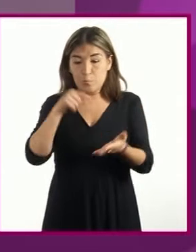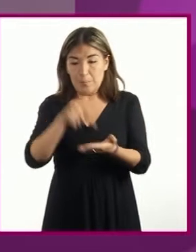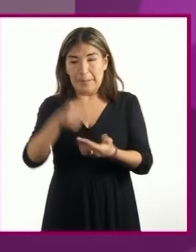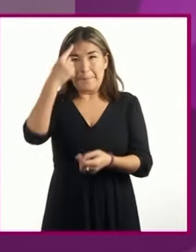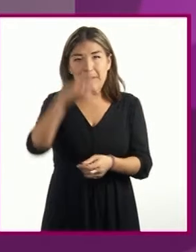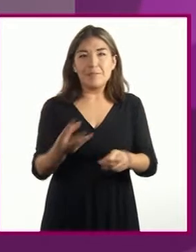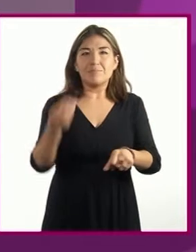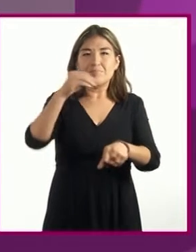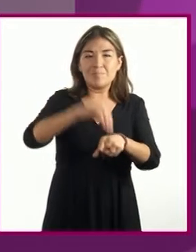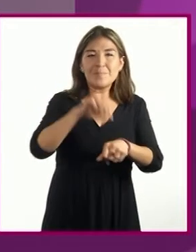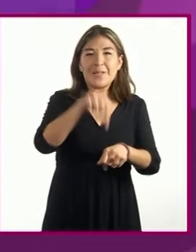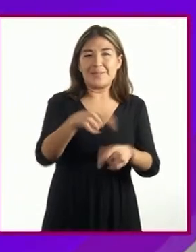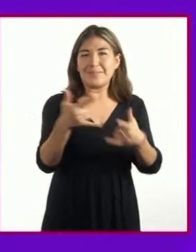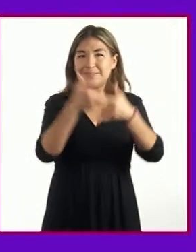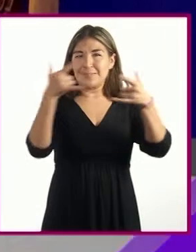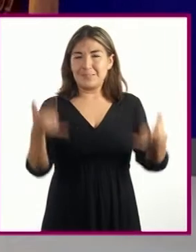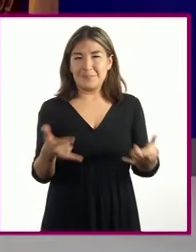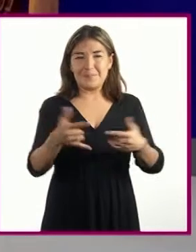historietas.